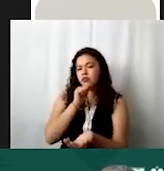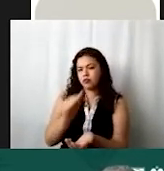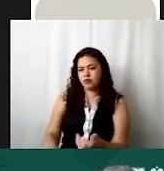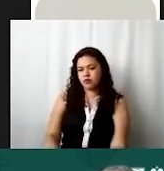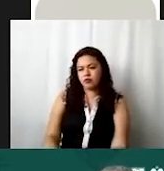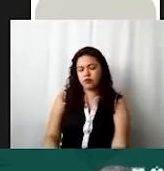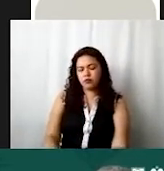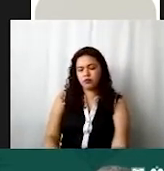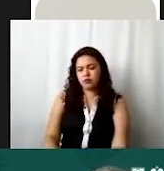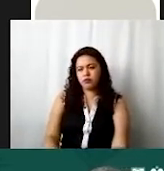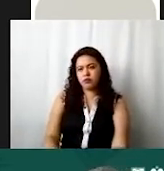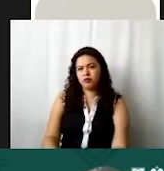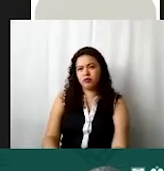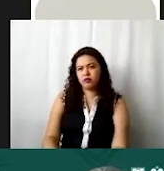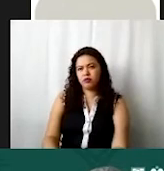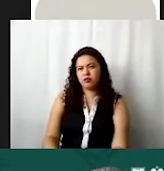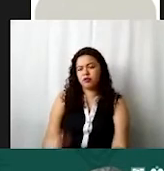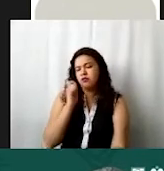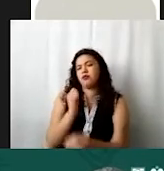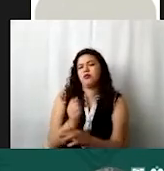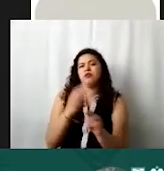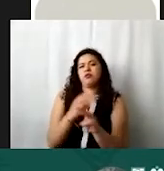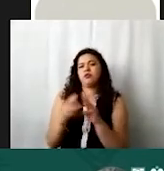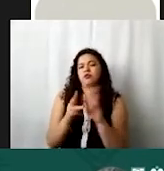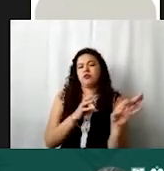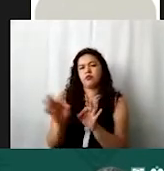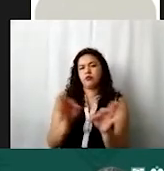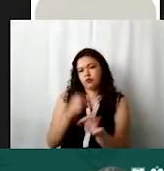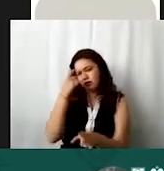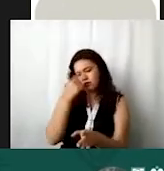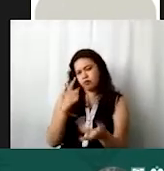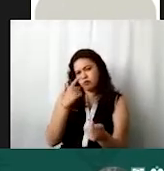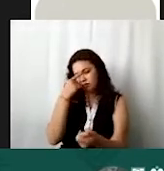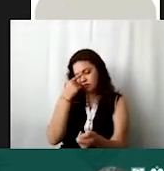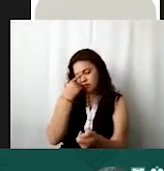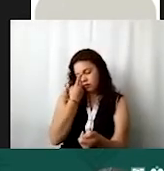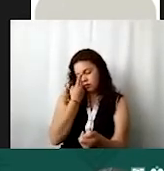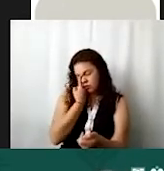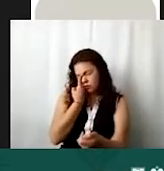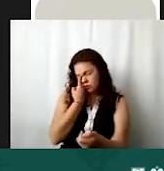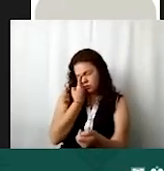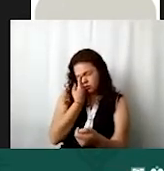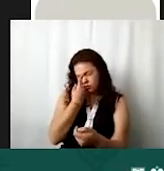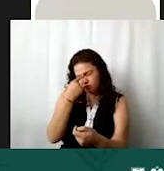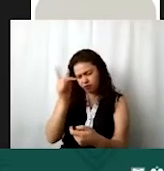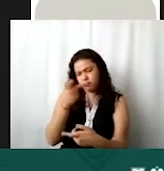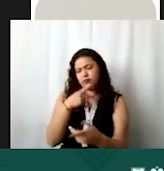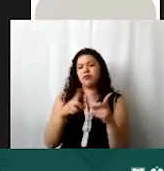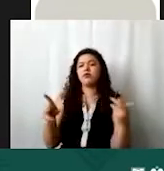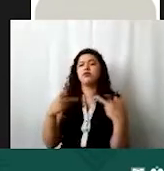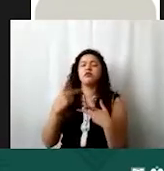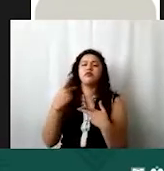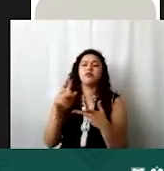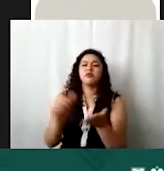esto es una herramienta de trabajo para facilitarles el desarrollo pueden tener ustedes su propia